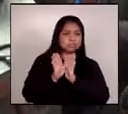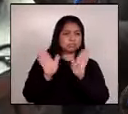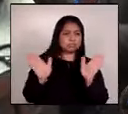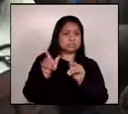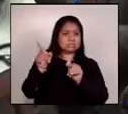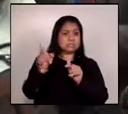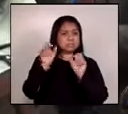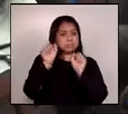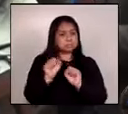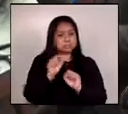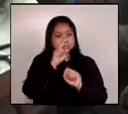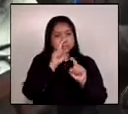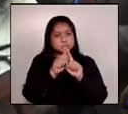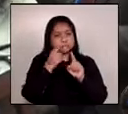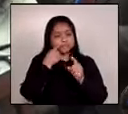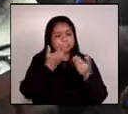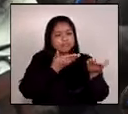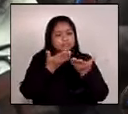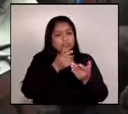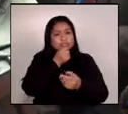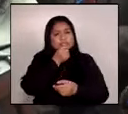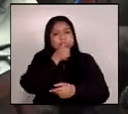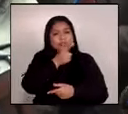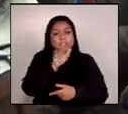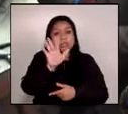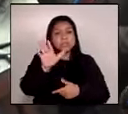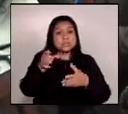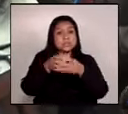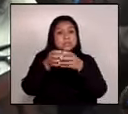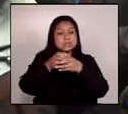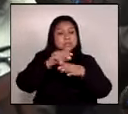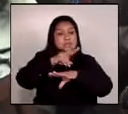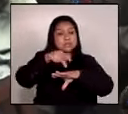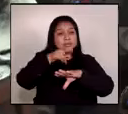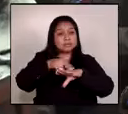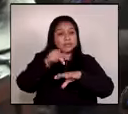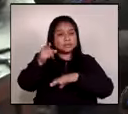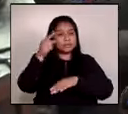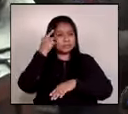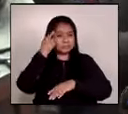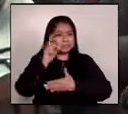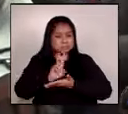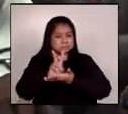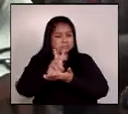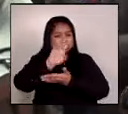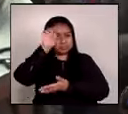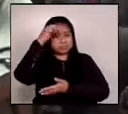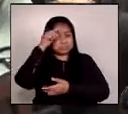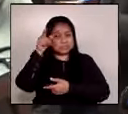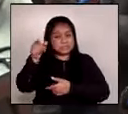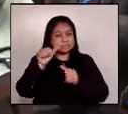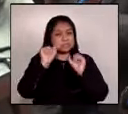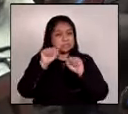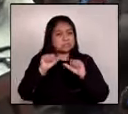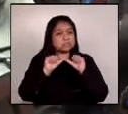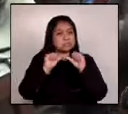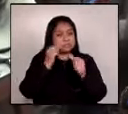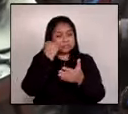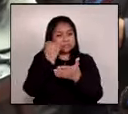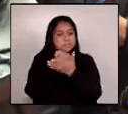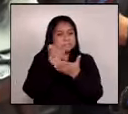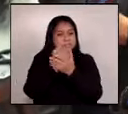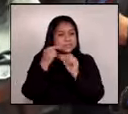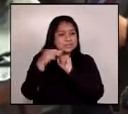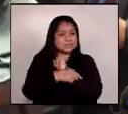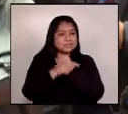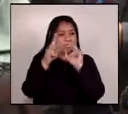pueda también atender las denuncias desde la comisión nacional considera que hay voluntad política para que ella pueda también investigar estos casos que